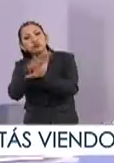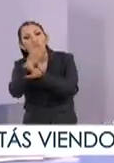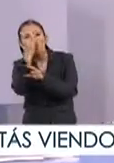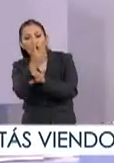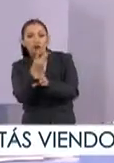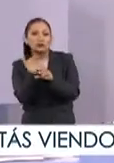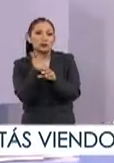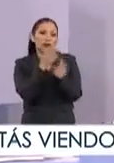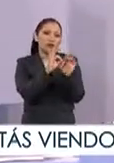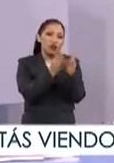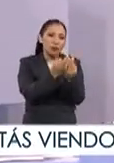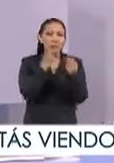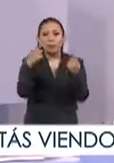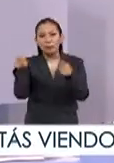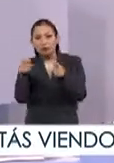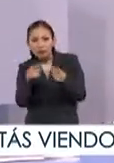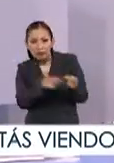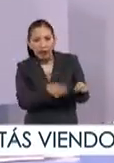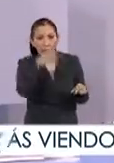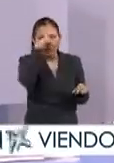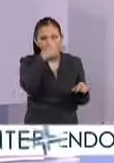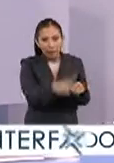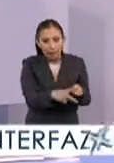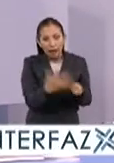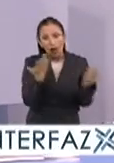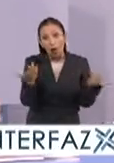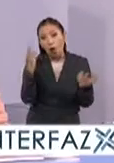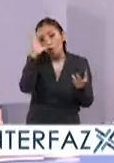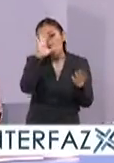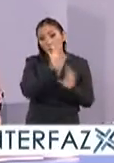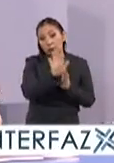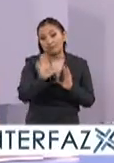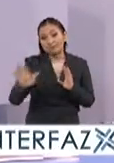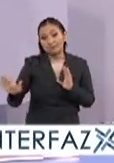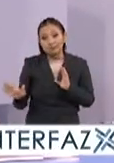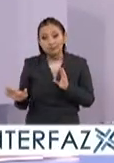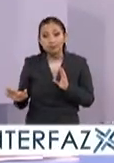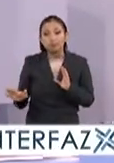dos géneros estas dos subculturas en México o culturas más bien